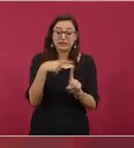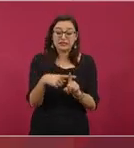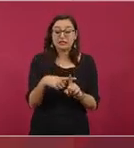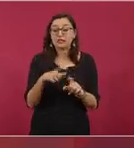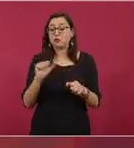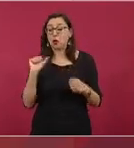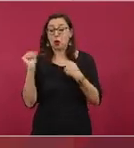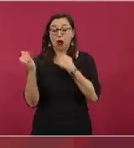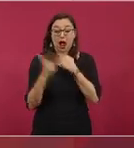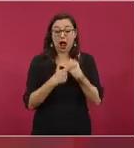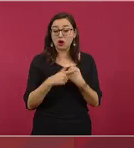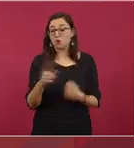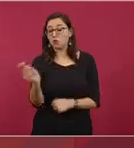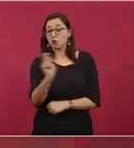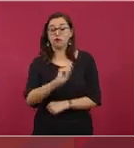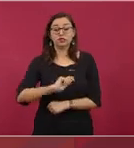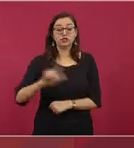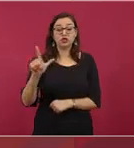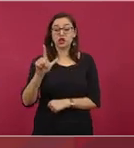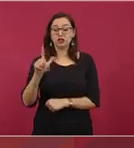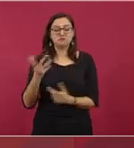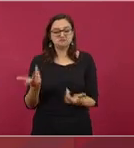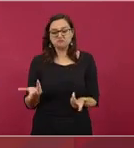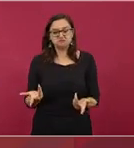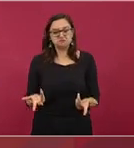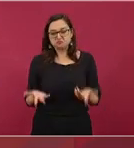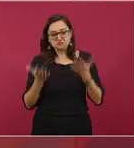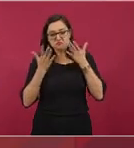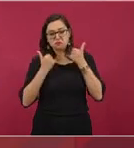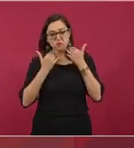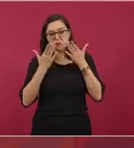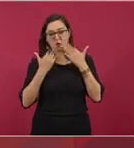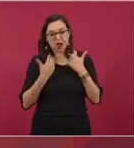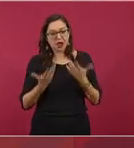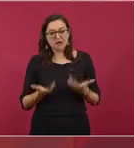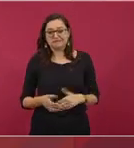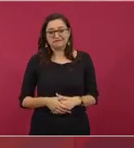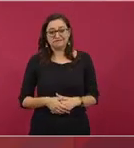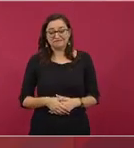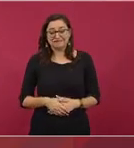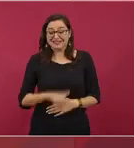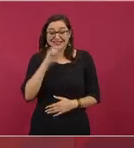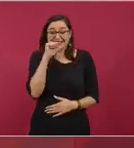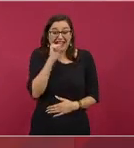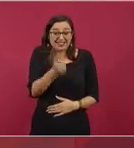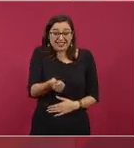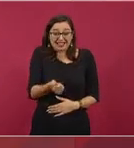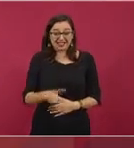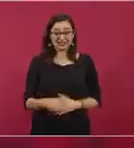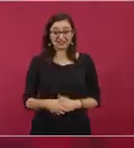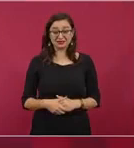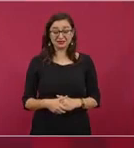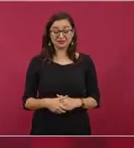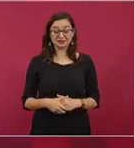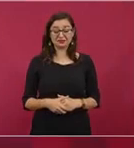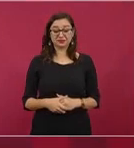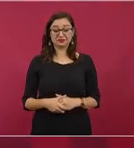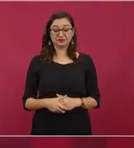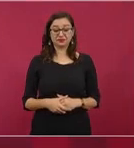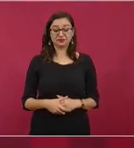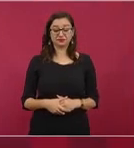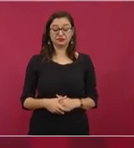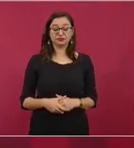objetivo profesional no es este